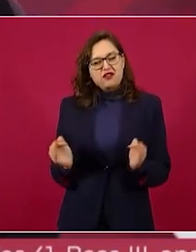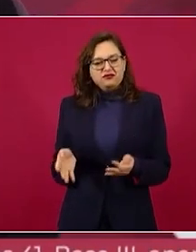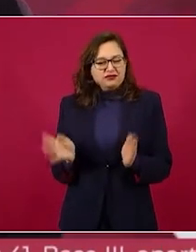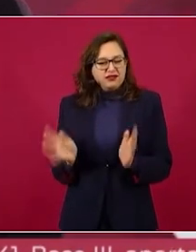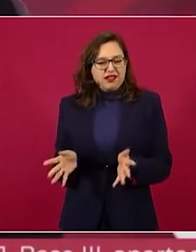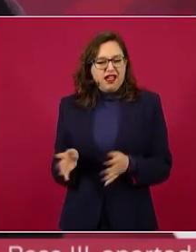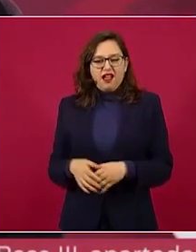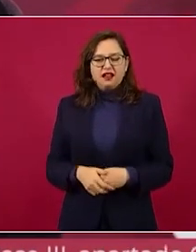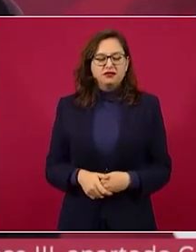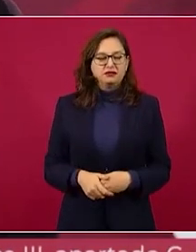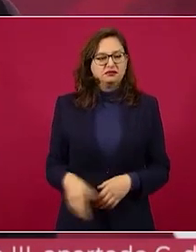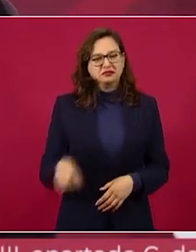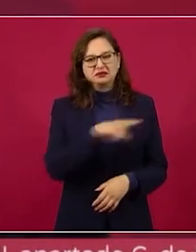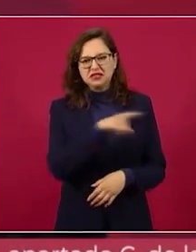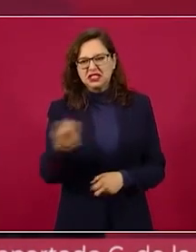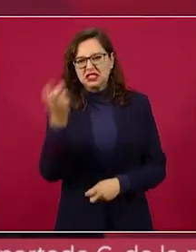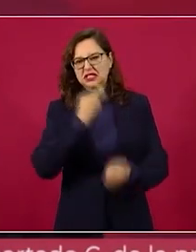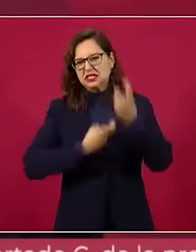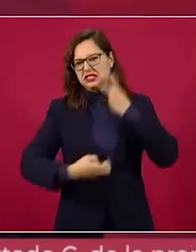pero no pasa de eso